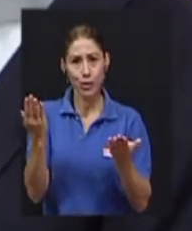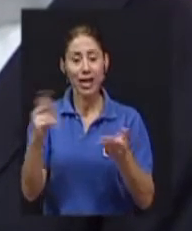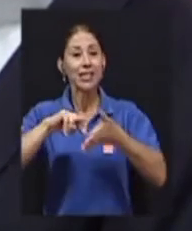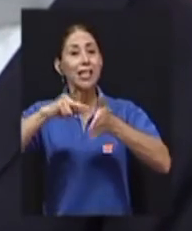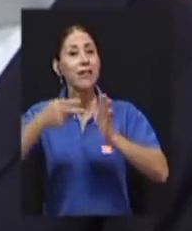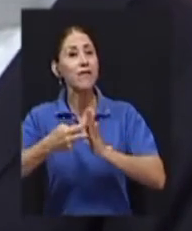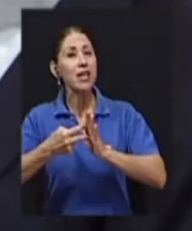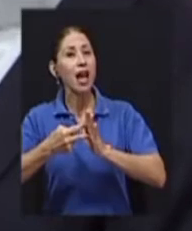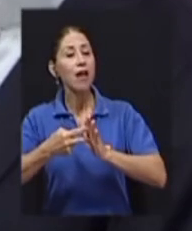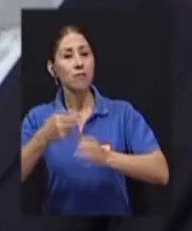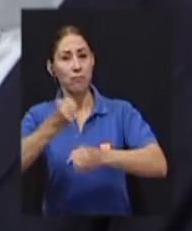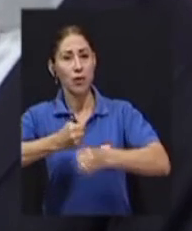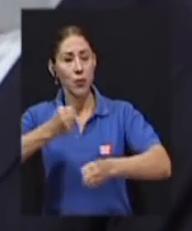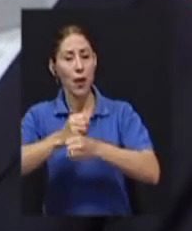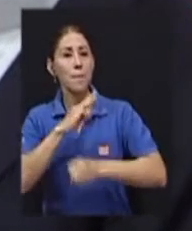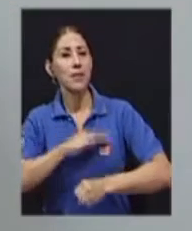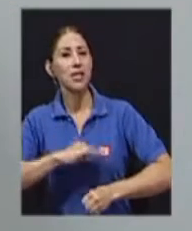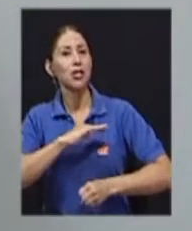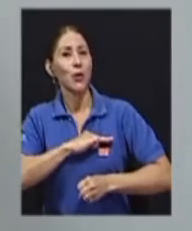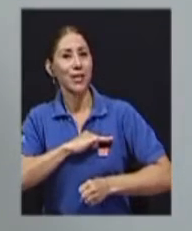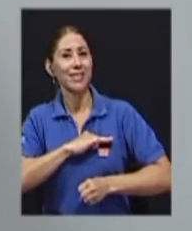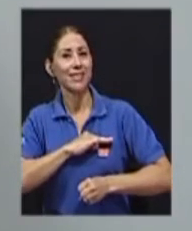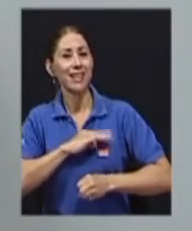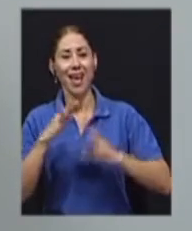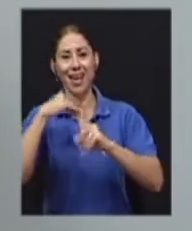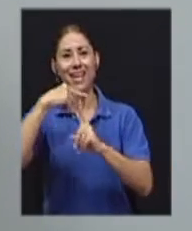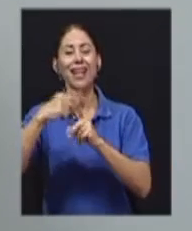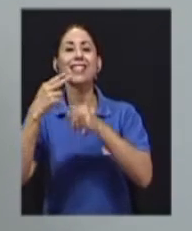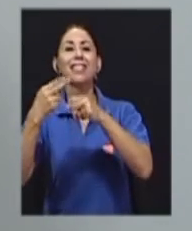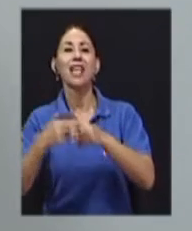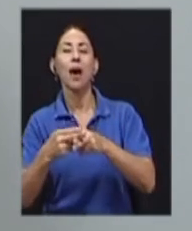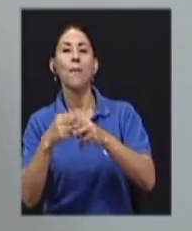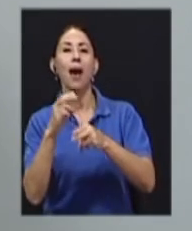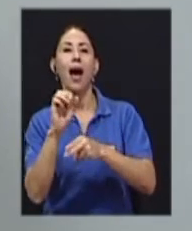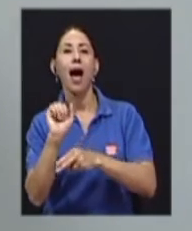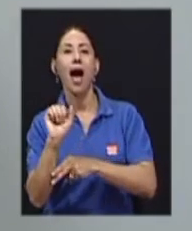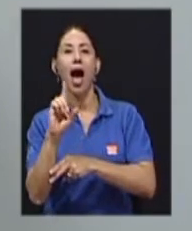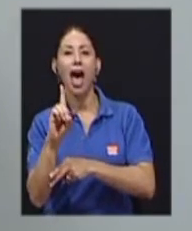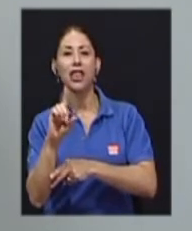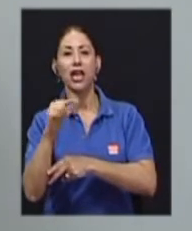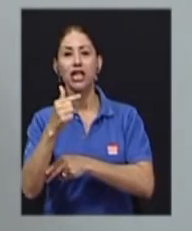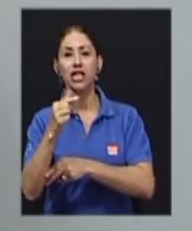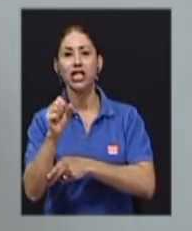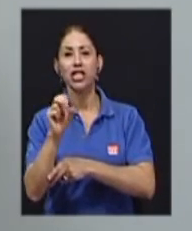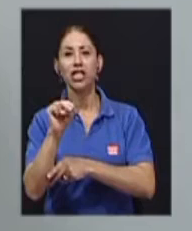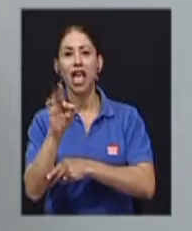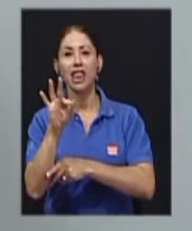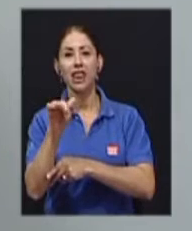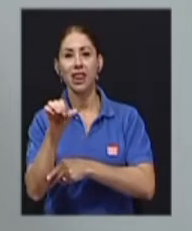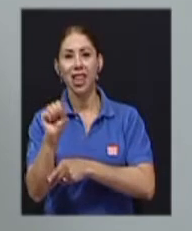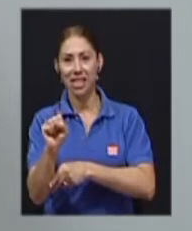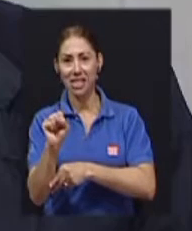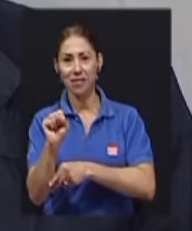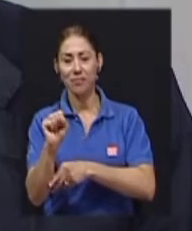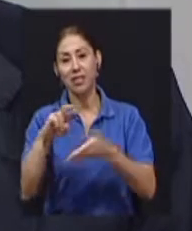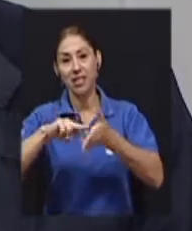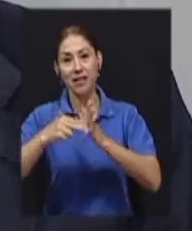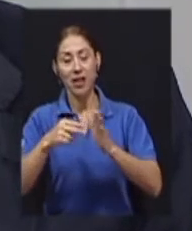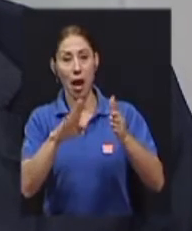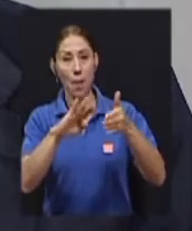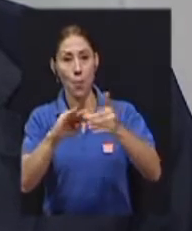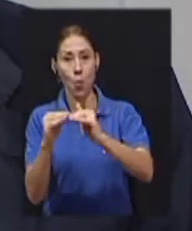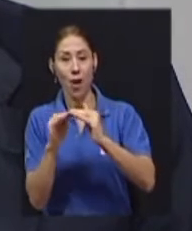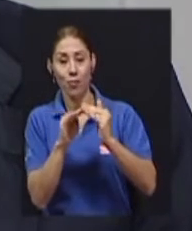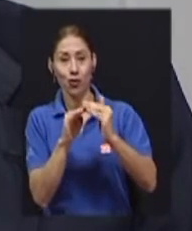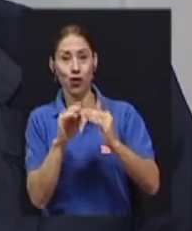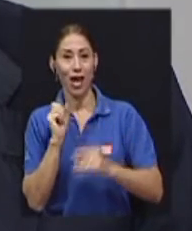misiones, que la iglesia llama adyentes, como quien dice, a los pueblos gentiles, como se les llama en